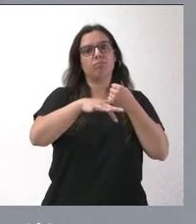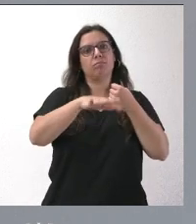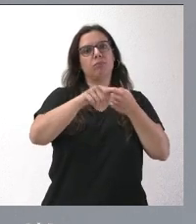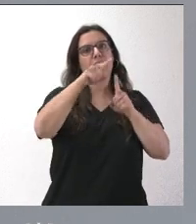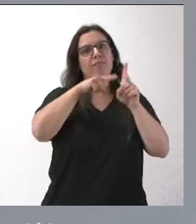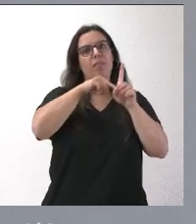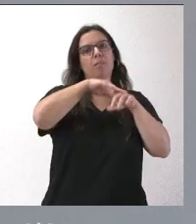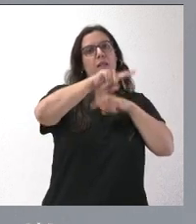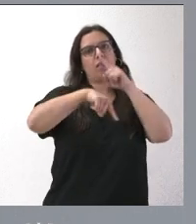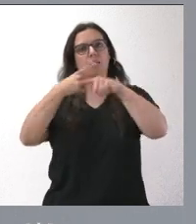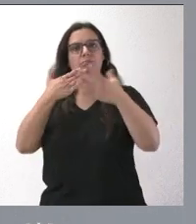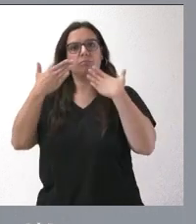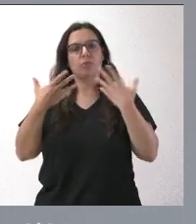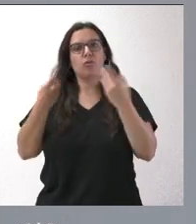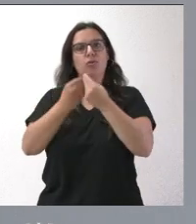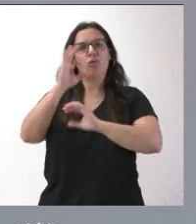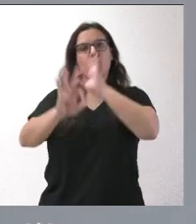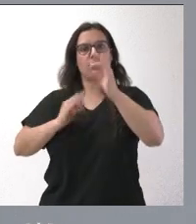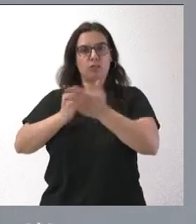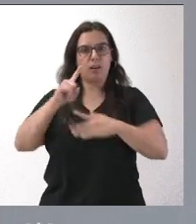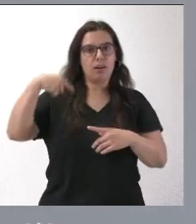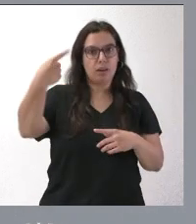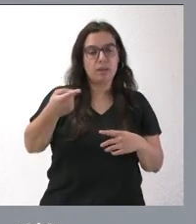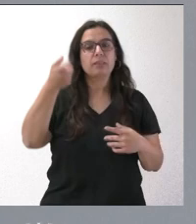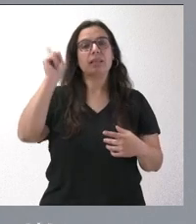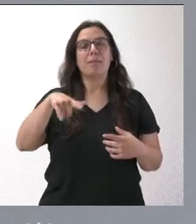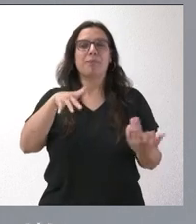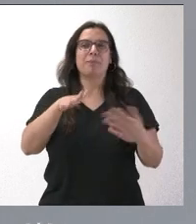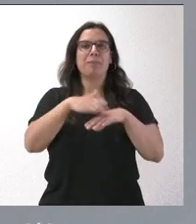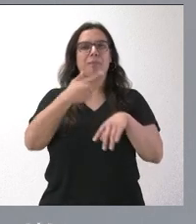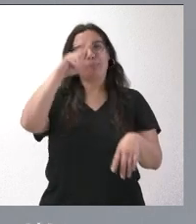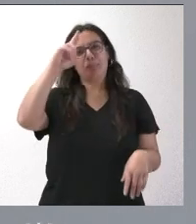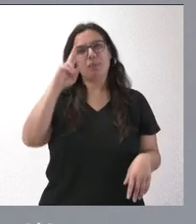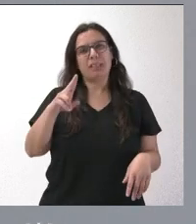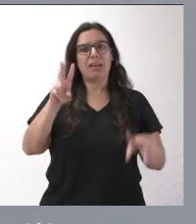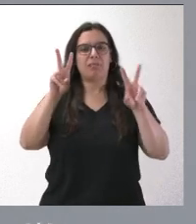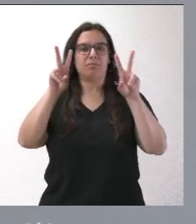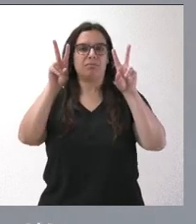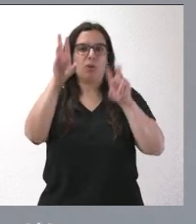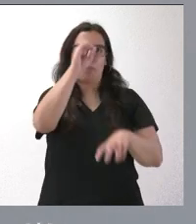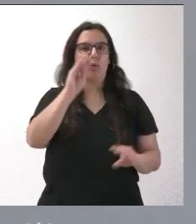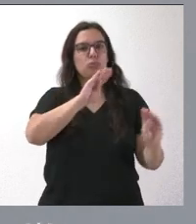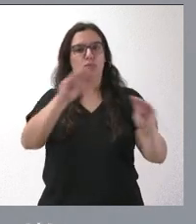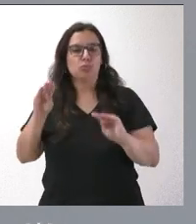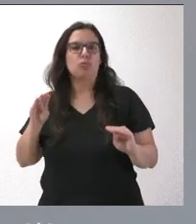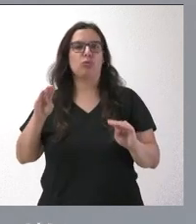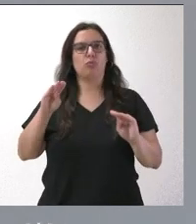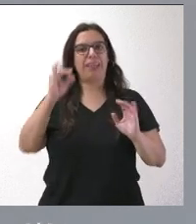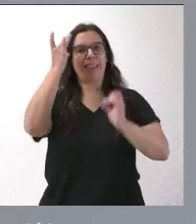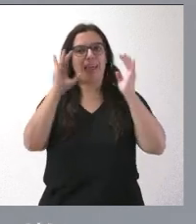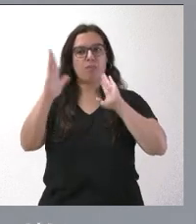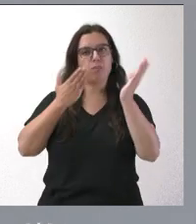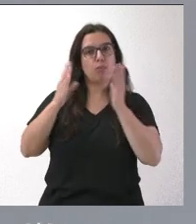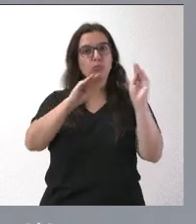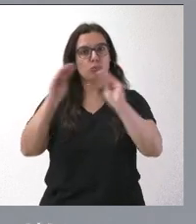que se tendrán con las organizaciones agrarias y también por respeto a la posición de las organizaciones agrarias y las aportaciones que ellos nos quieran